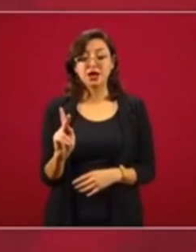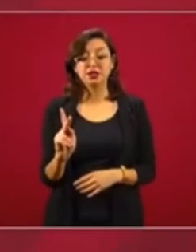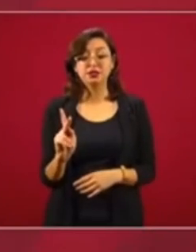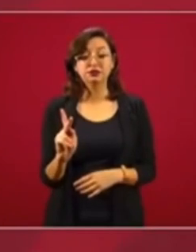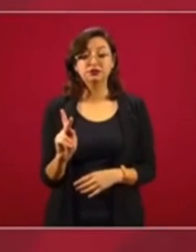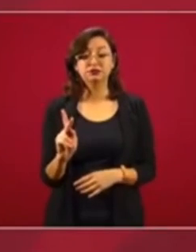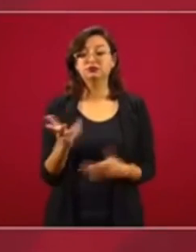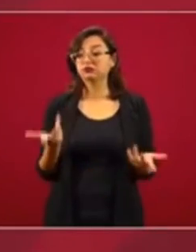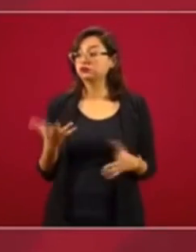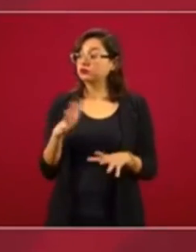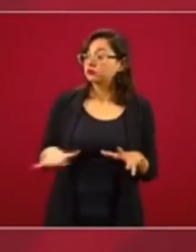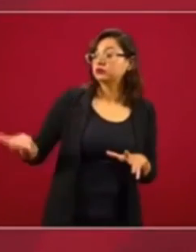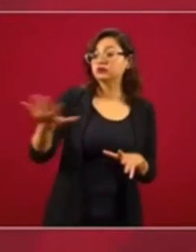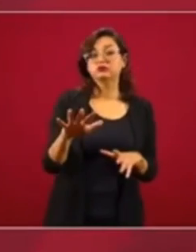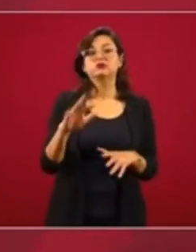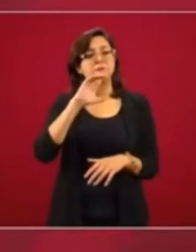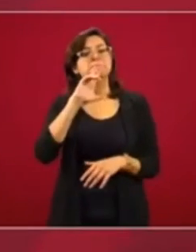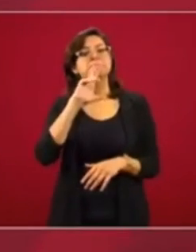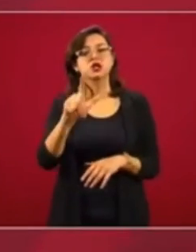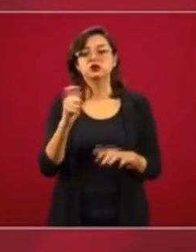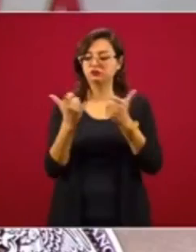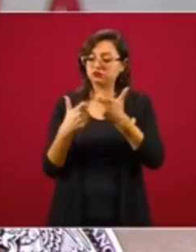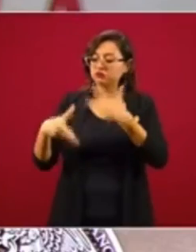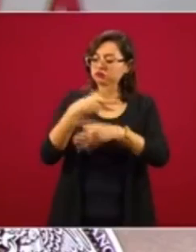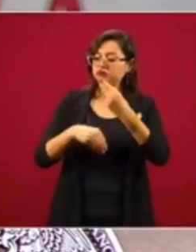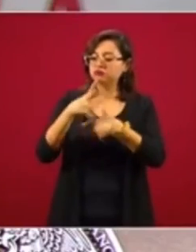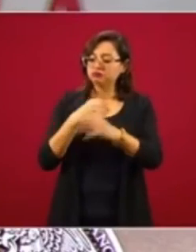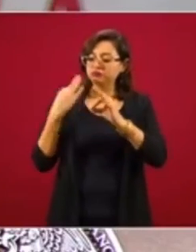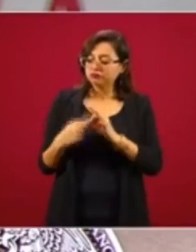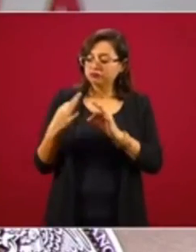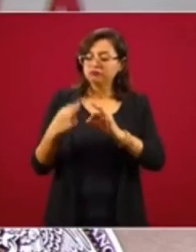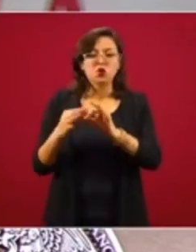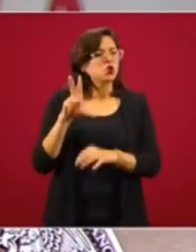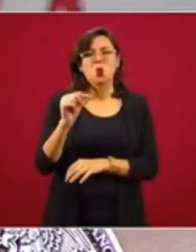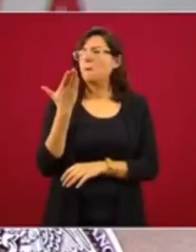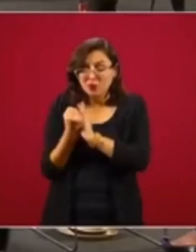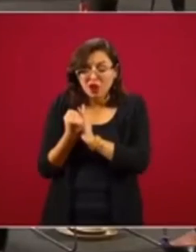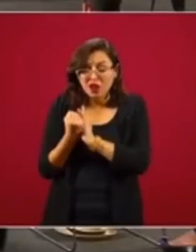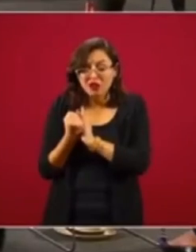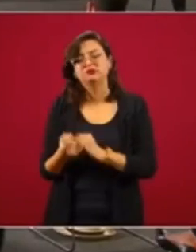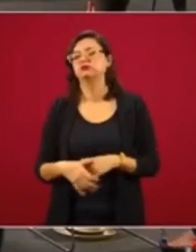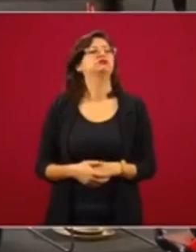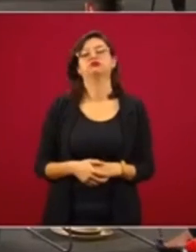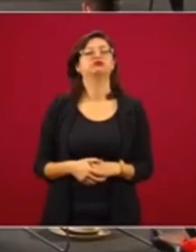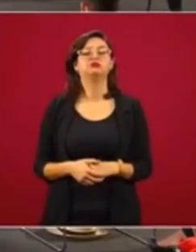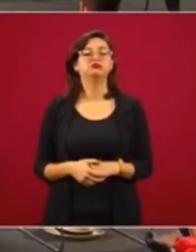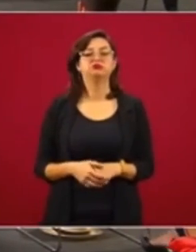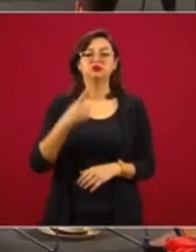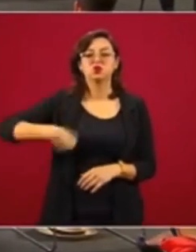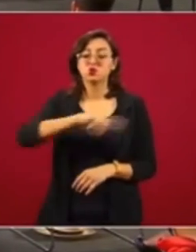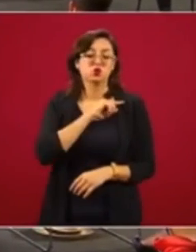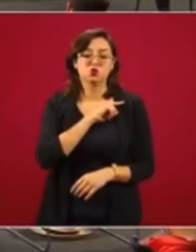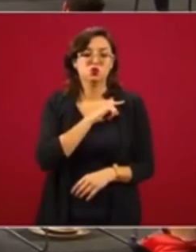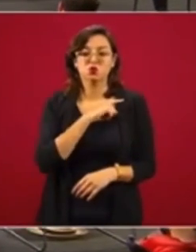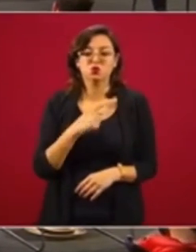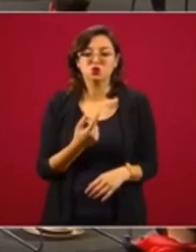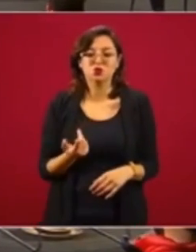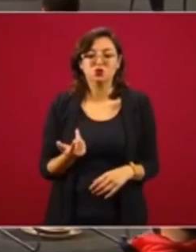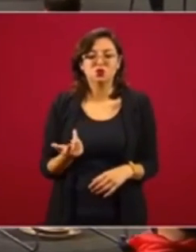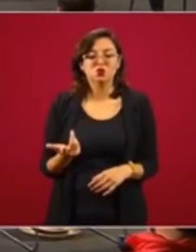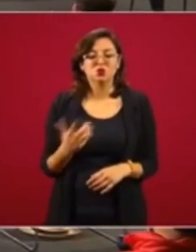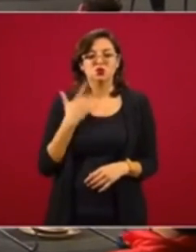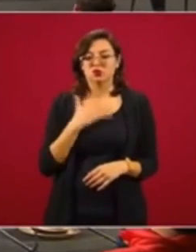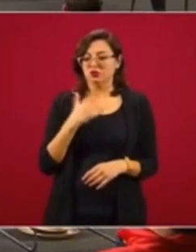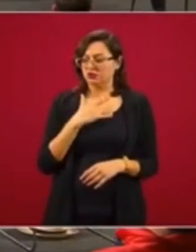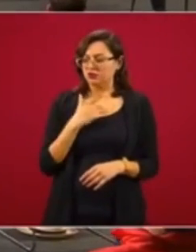es lo mejor que tengamos finanzas públicas sanas y que no nos endeudemos, no vamos a actuar como se